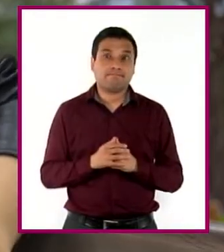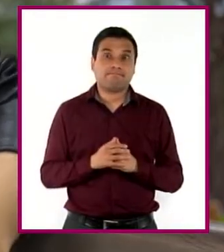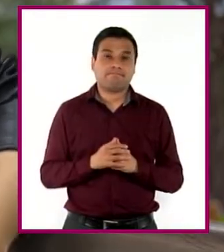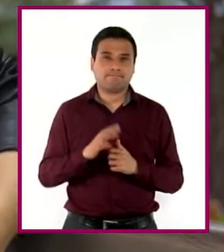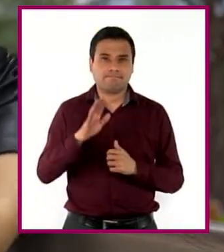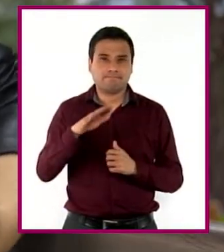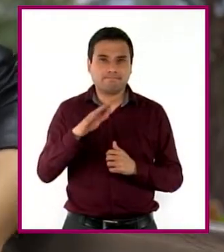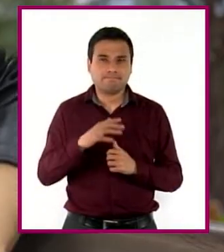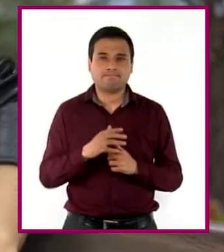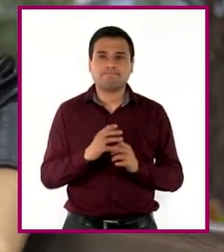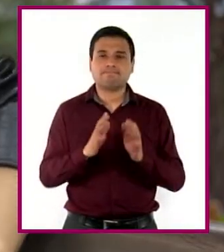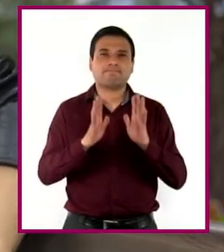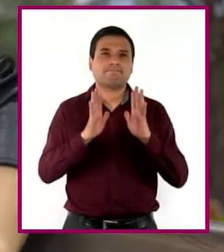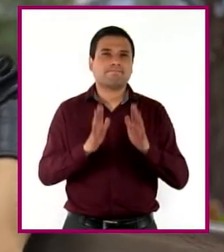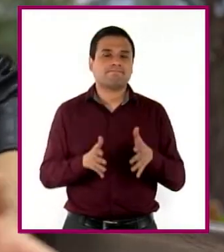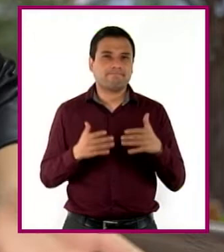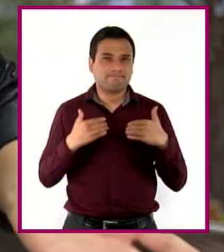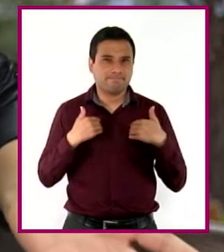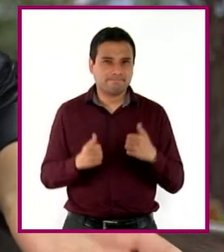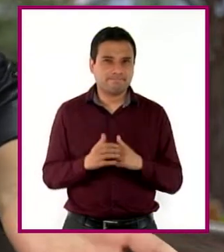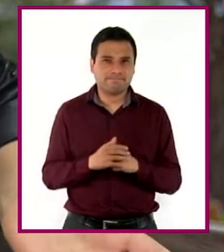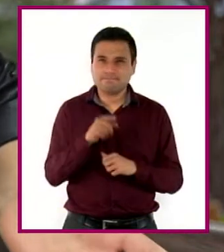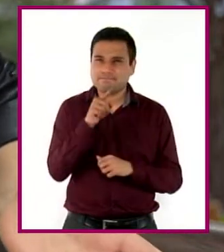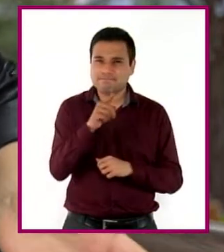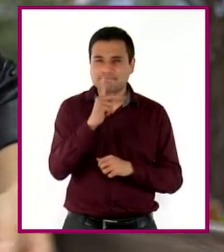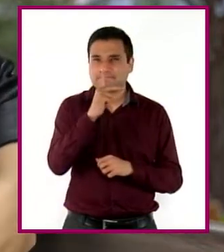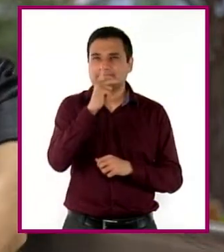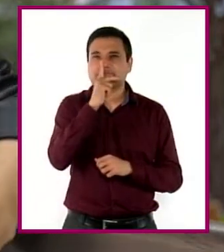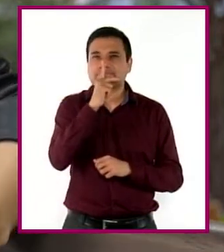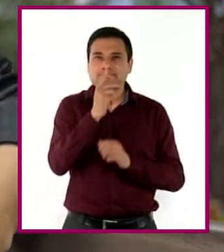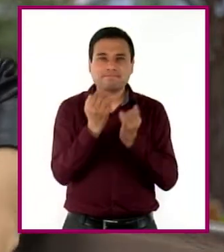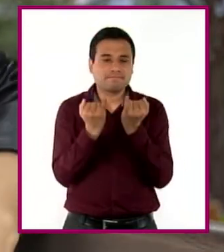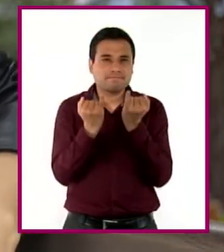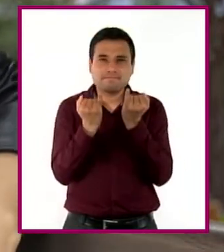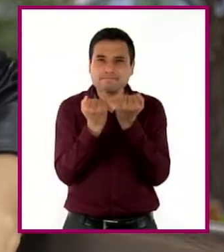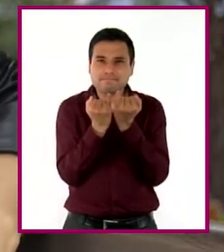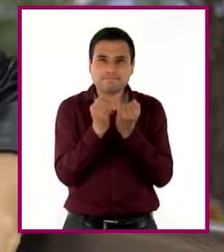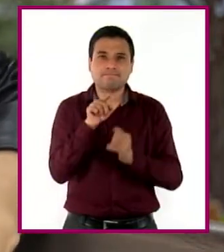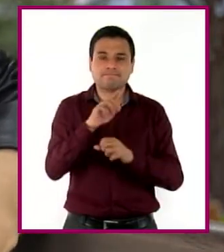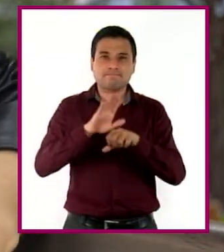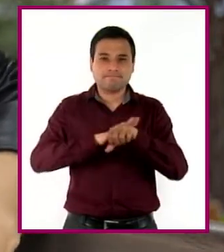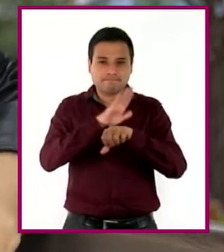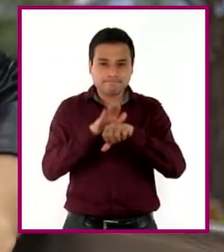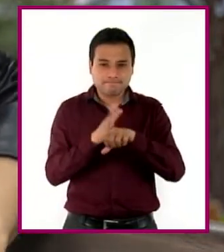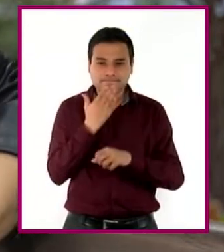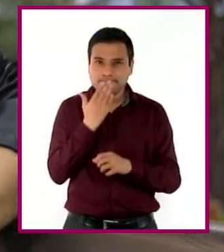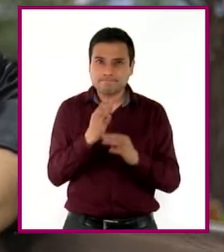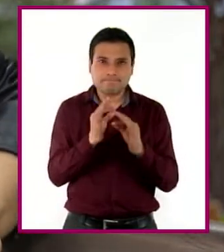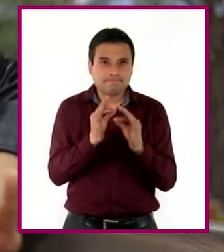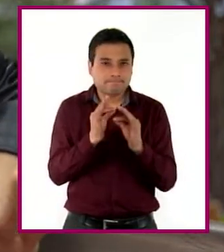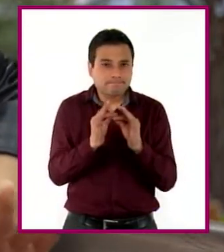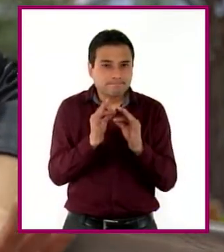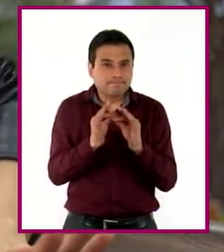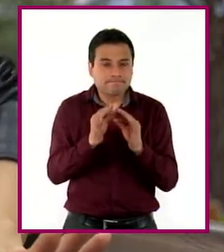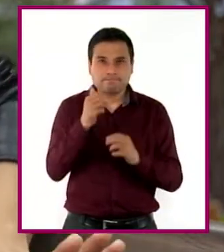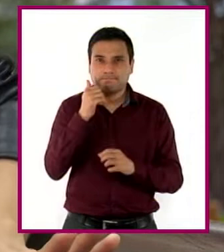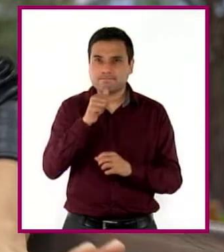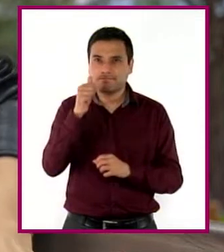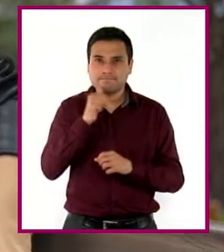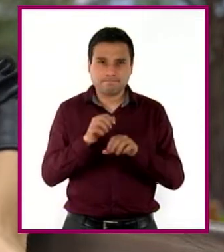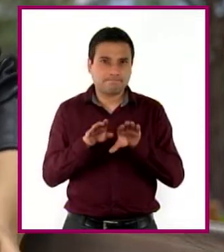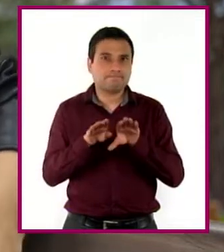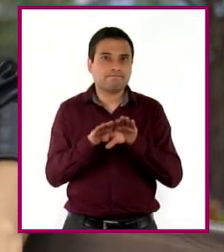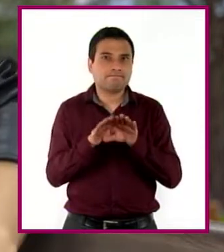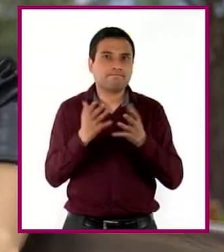Solo me di cuenta de que se parece mucho. Tú también eres dedicado a mí. Llevas muy buen promedio. Y eso que estuviste ocupado gran parte del ciclo